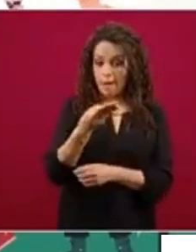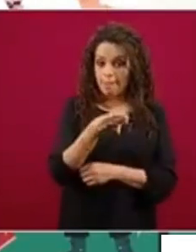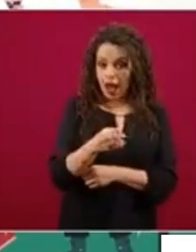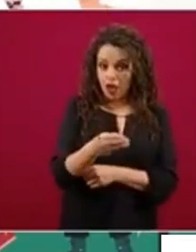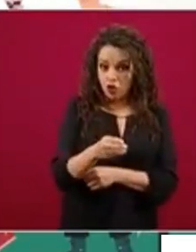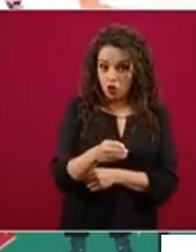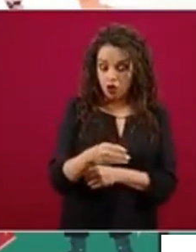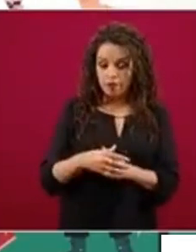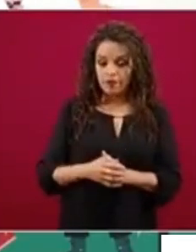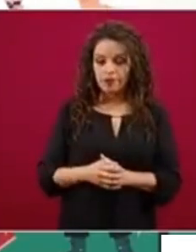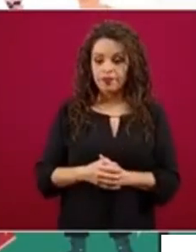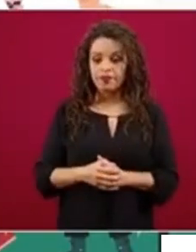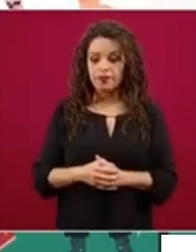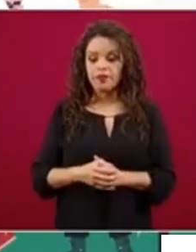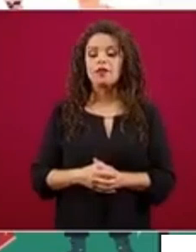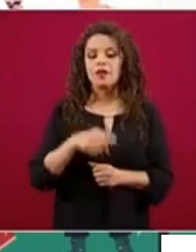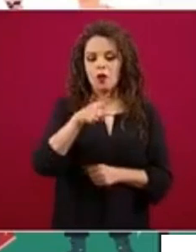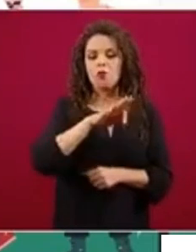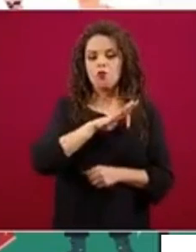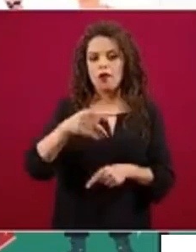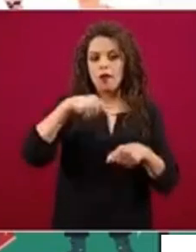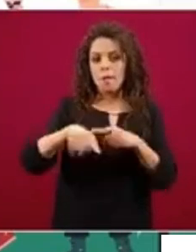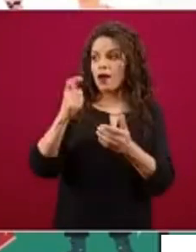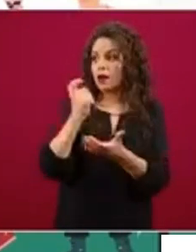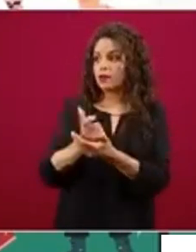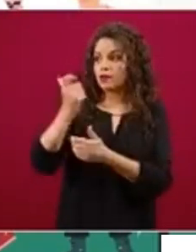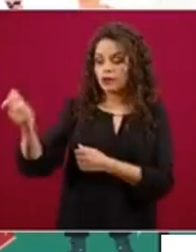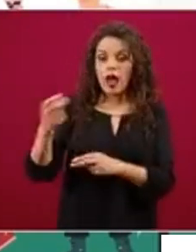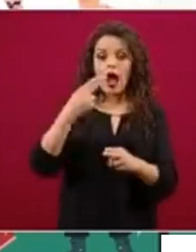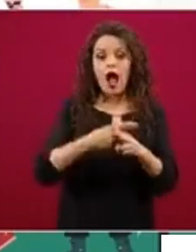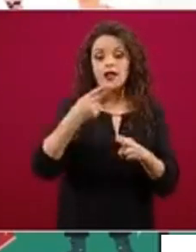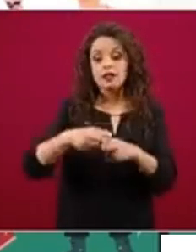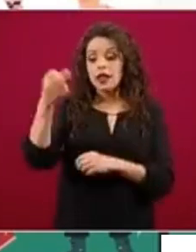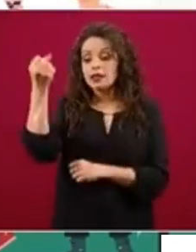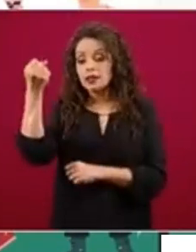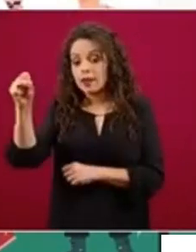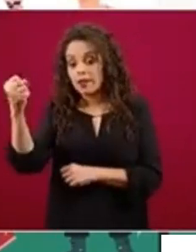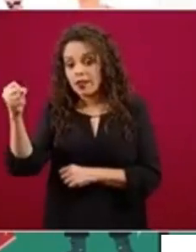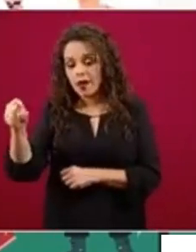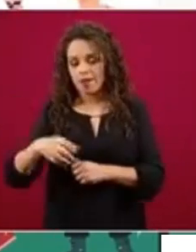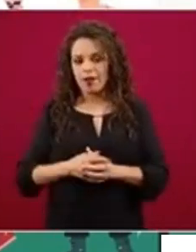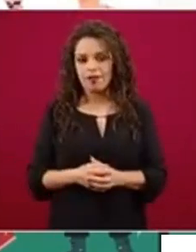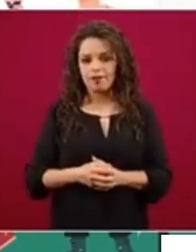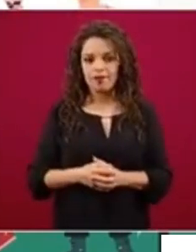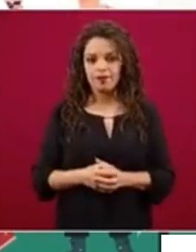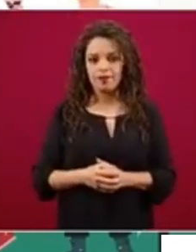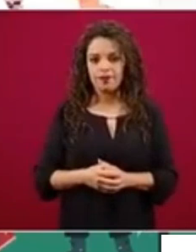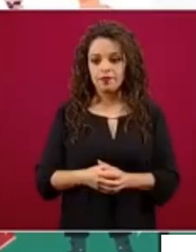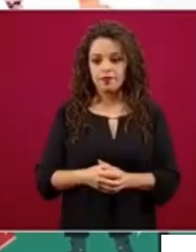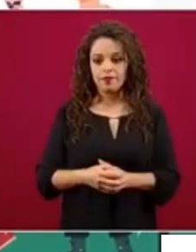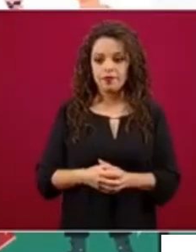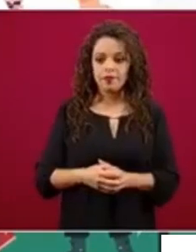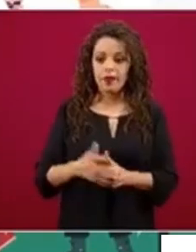Futuro, pues podrán empezar a pagar a partir del mes de septiembre. Tienen 3 meses de gracia, y tendrán a partir del primer pago,